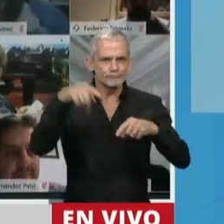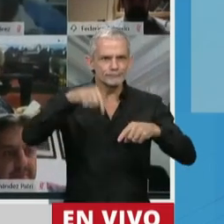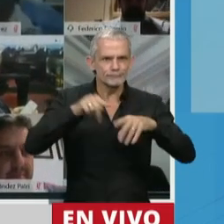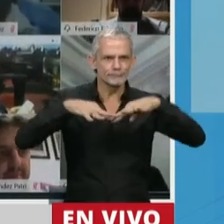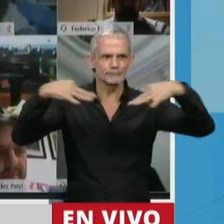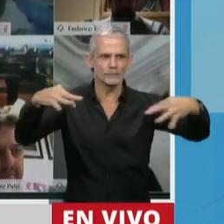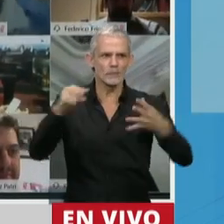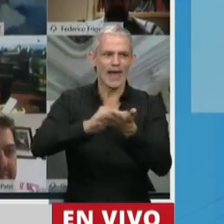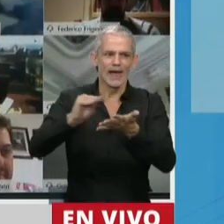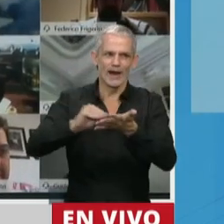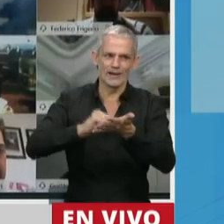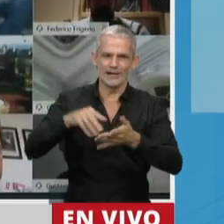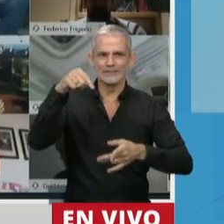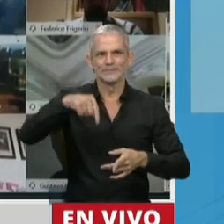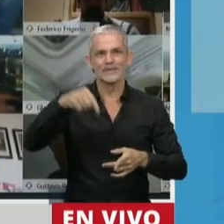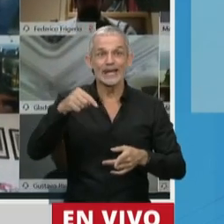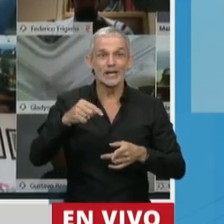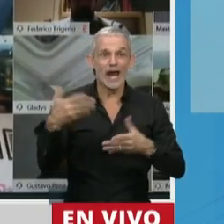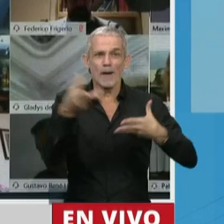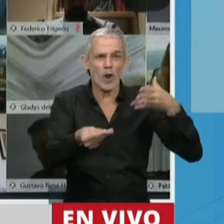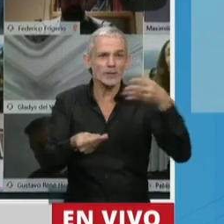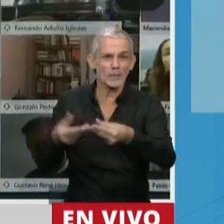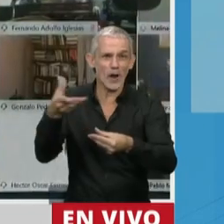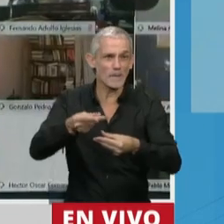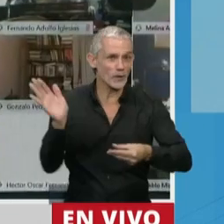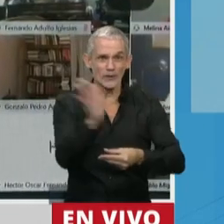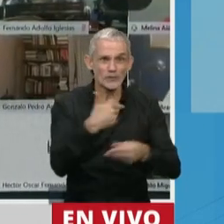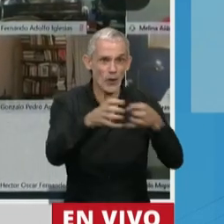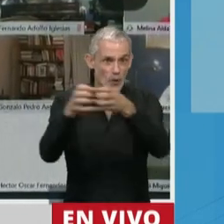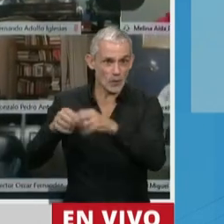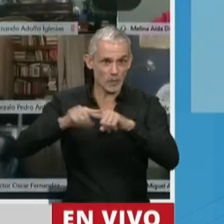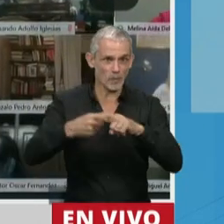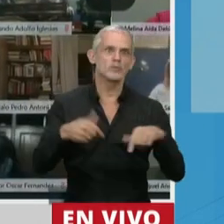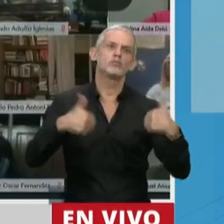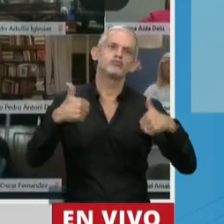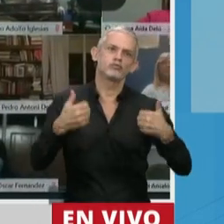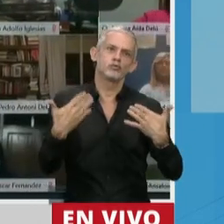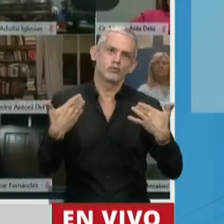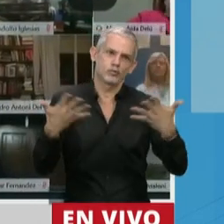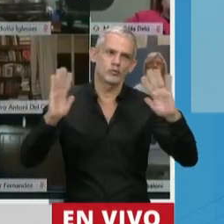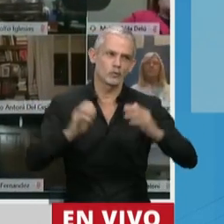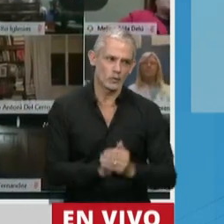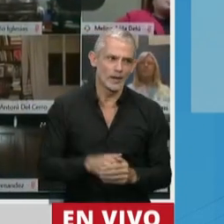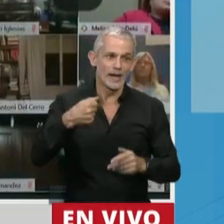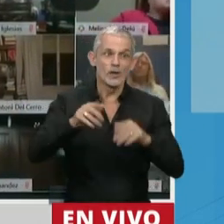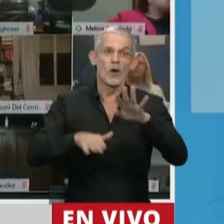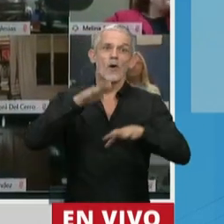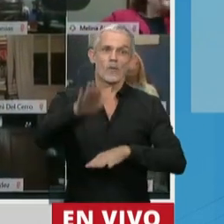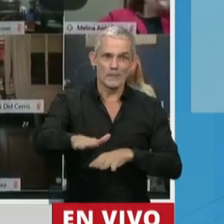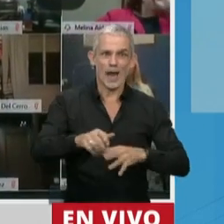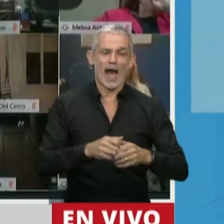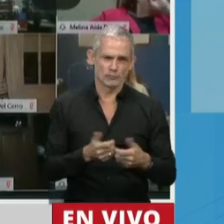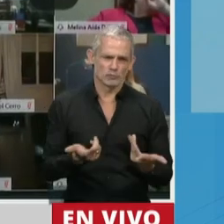consensuadas, con el aporte de todos los bloques, significa muchísimo. Estamos dando un paso adelante